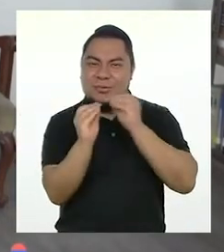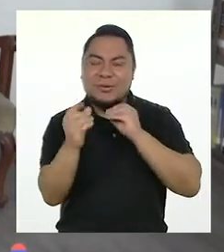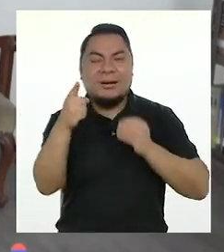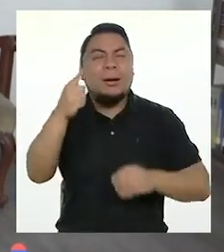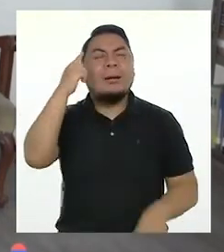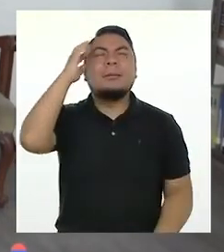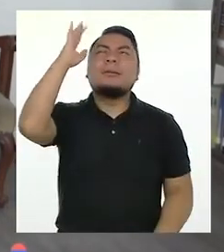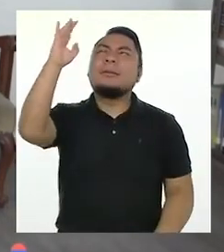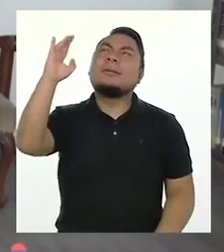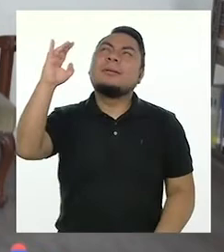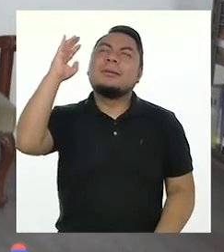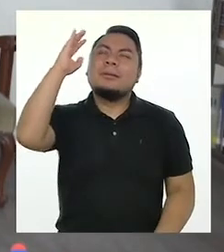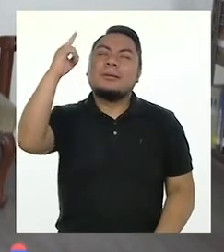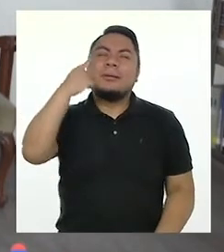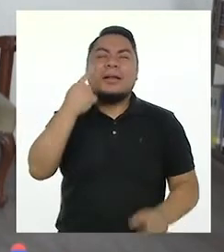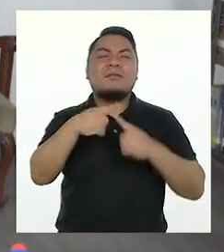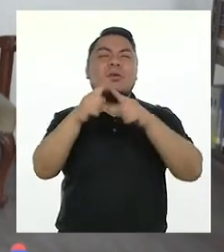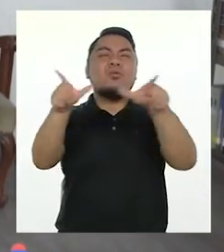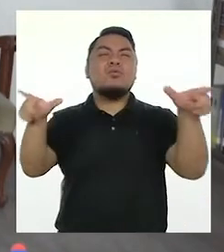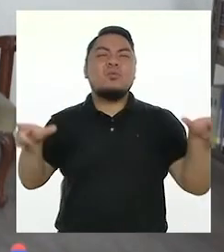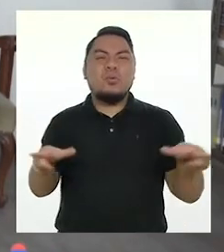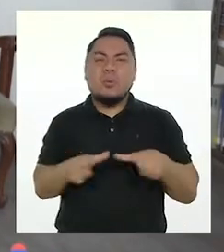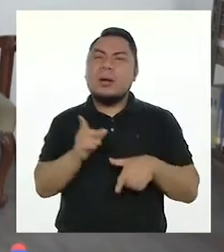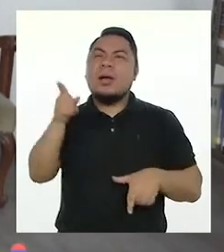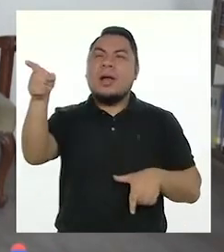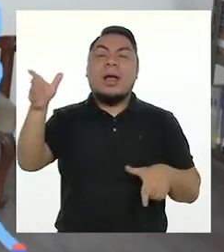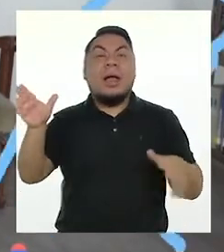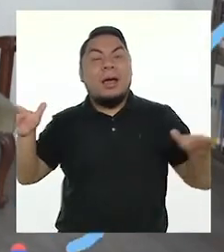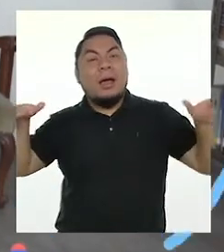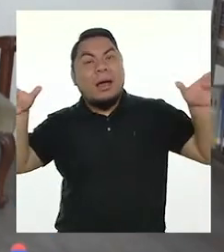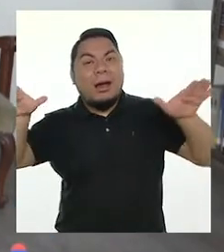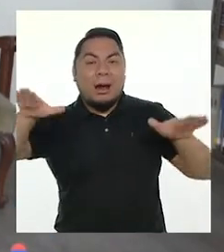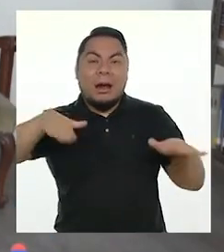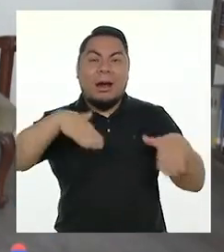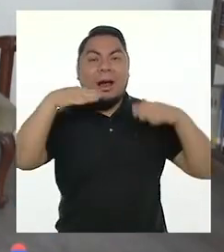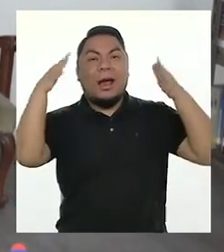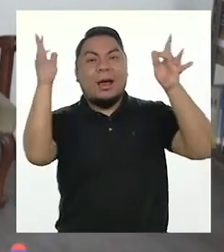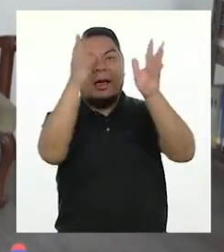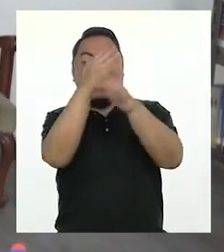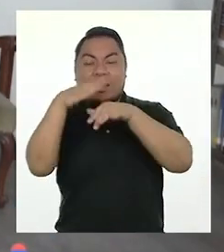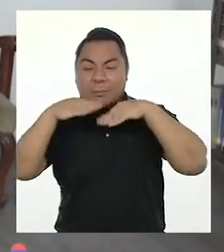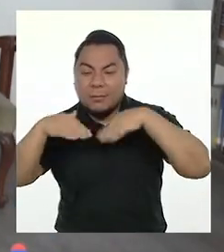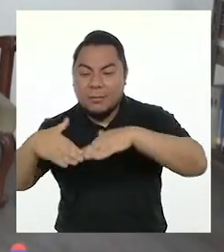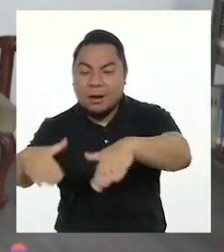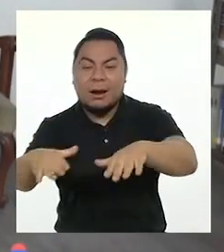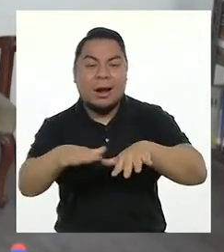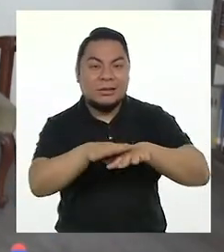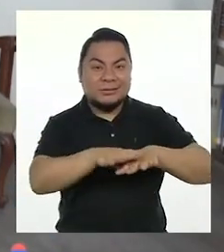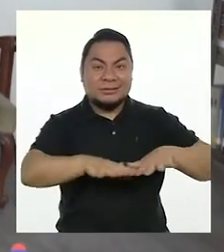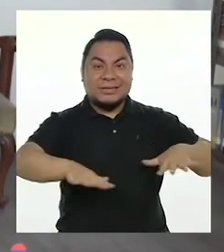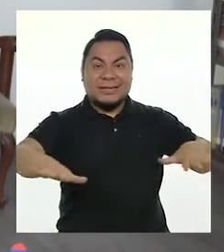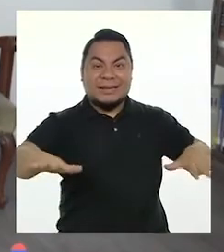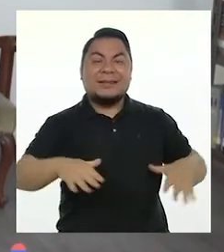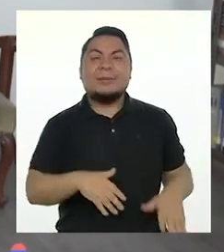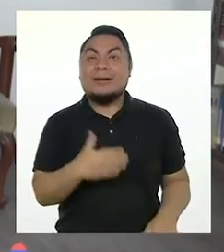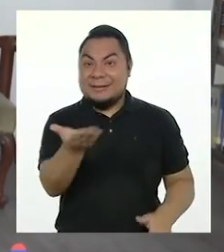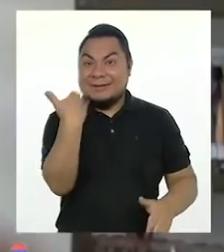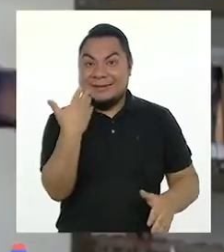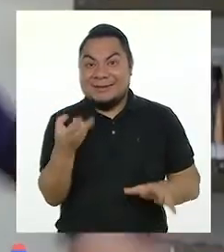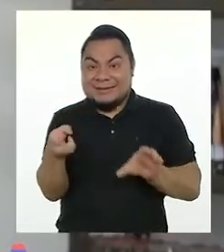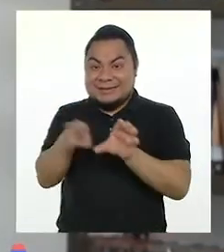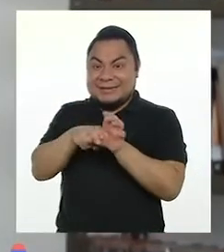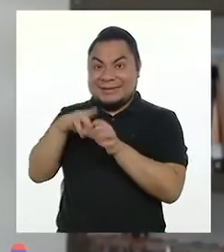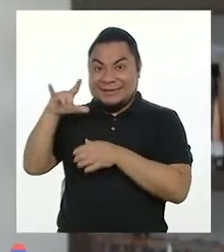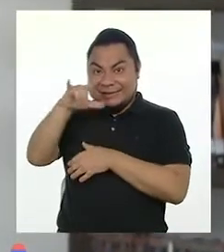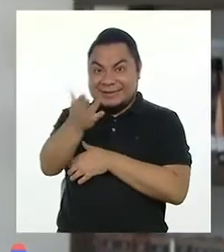nuestra imaginación para ir por distintos lugares. Por el aire, por el mar, por la tierra. A ver. ¿Quién viene conmigo?